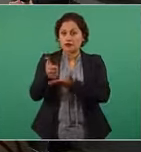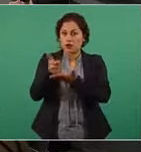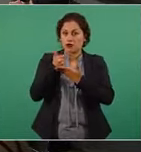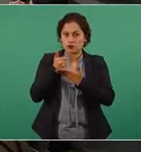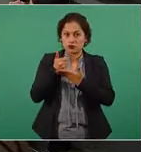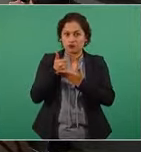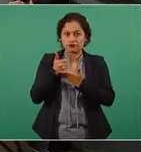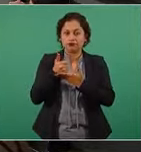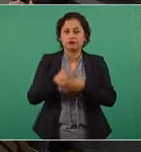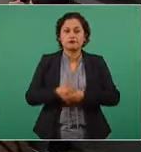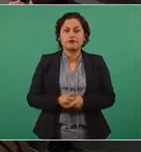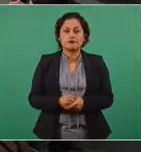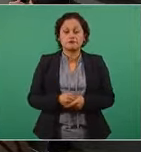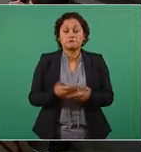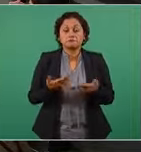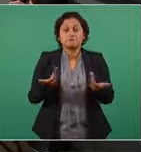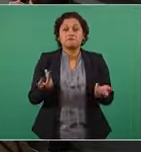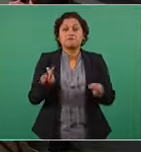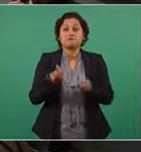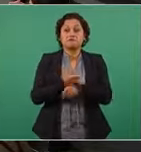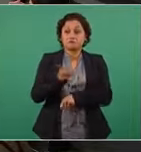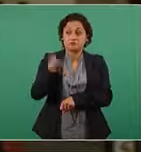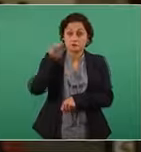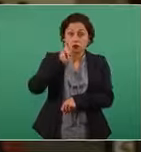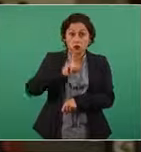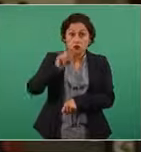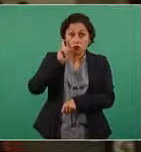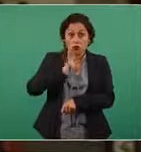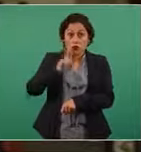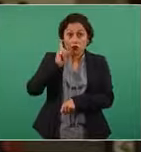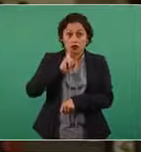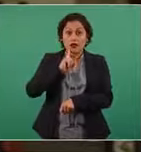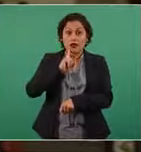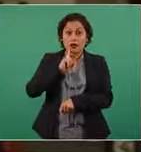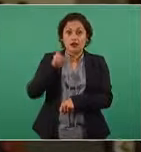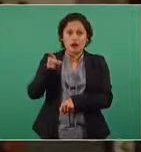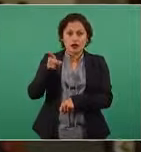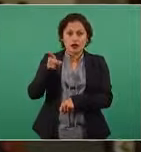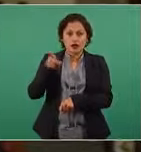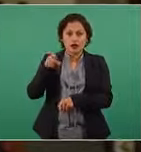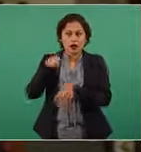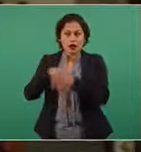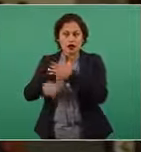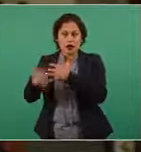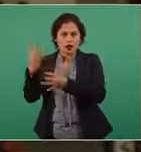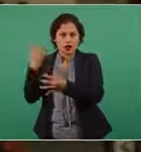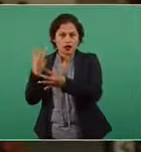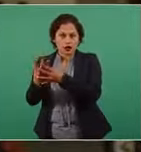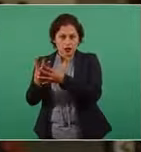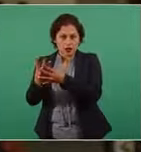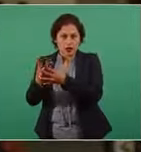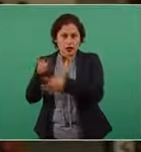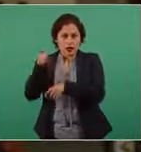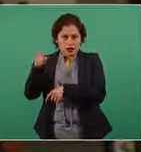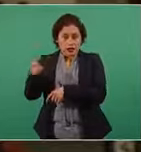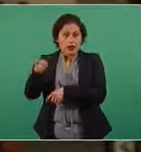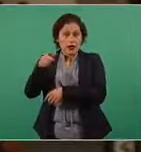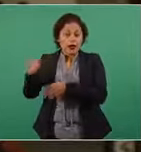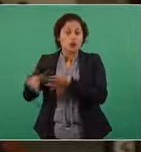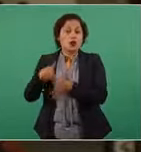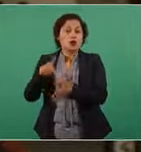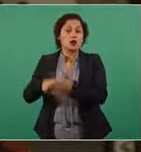y resulta que la compañera Patricia Aguilar Romano nunca estuvo en la prisión estatal de Tepic como